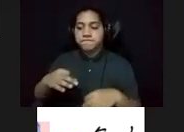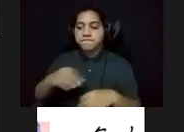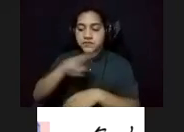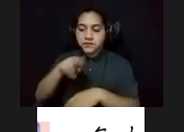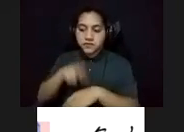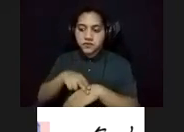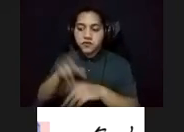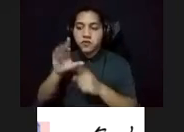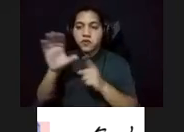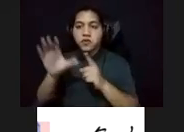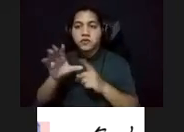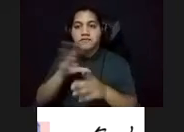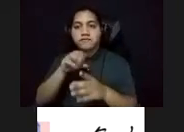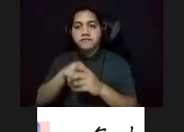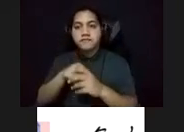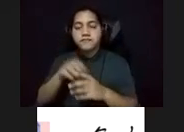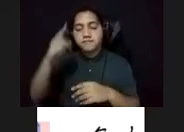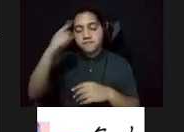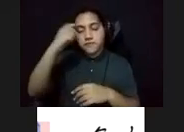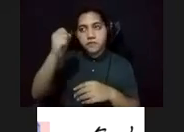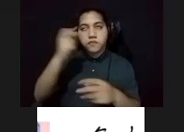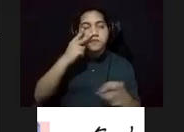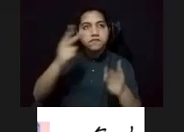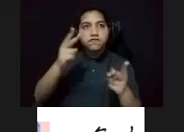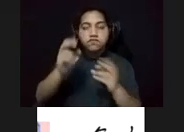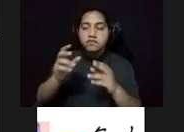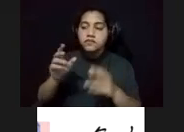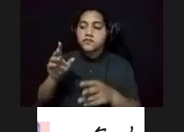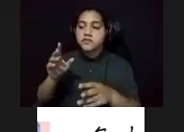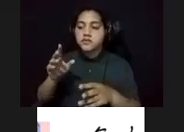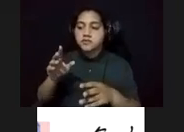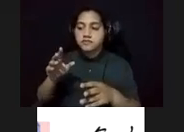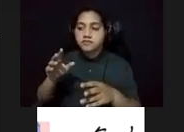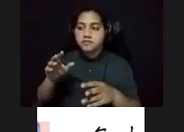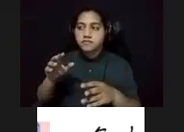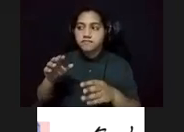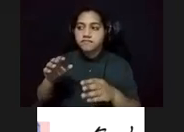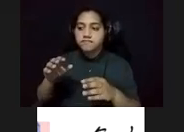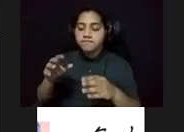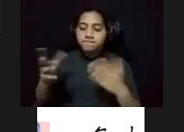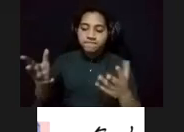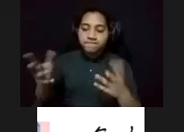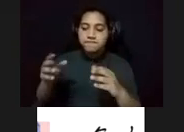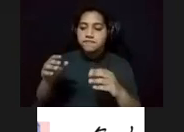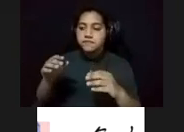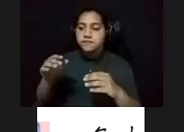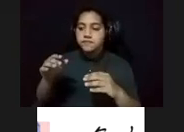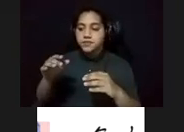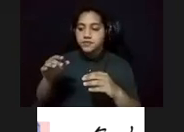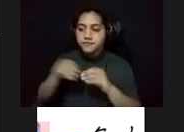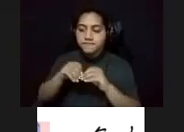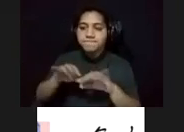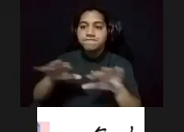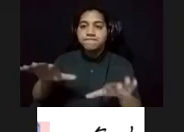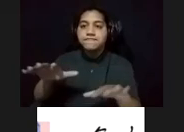narradas en sus memorias visuales, atendiendo las exigencias nacionalistas. San